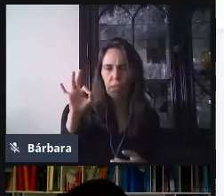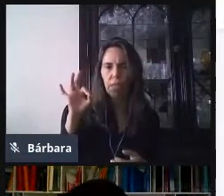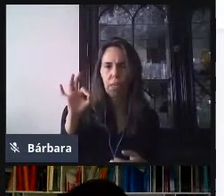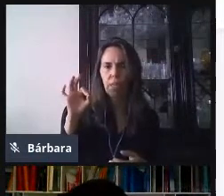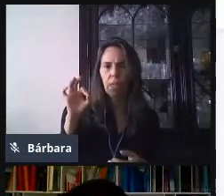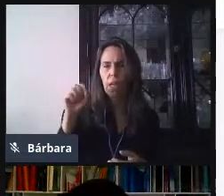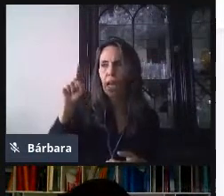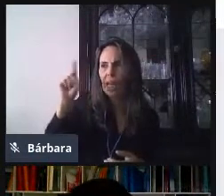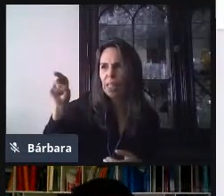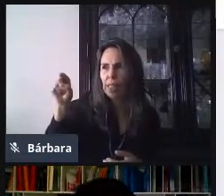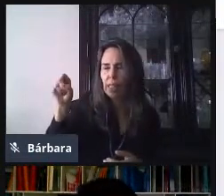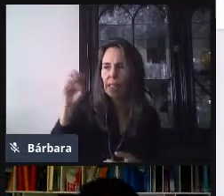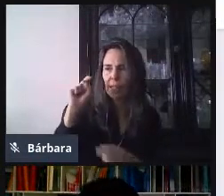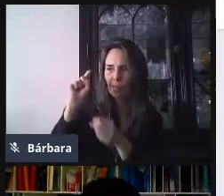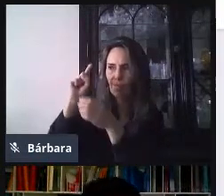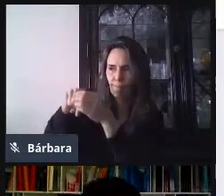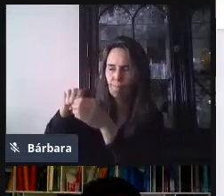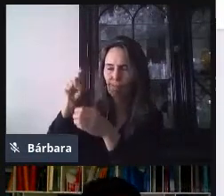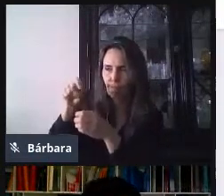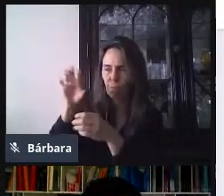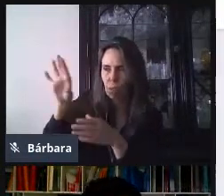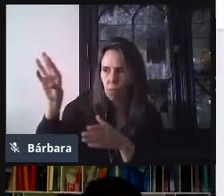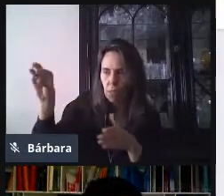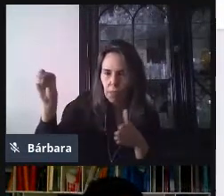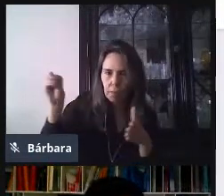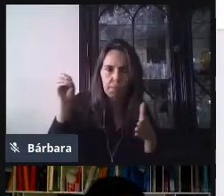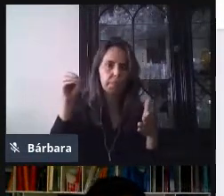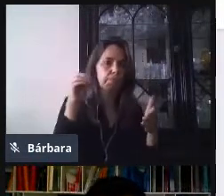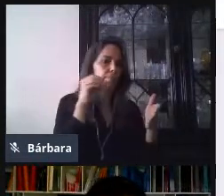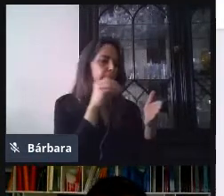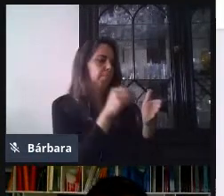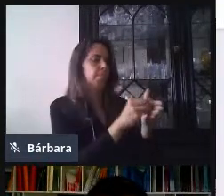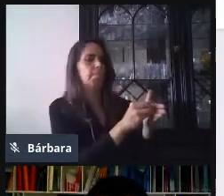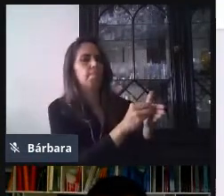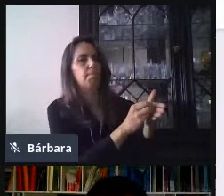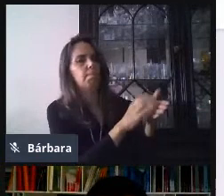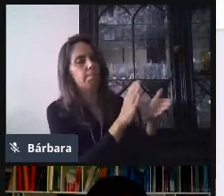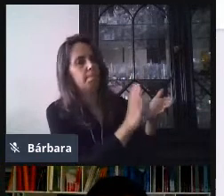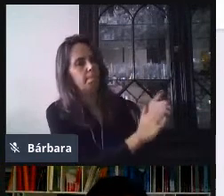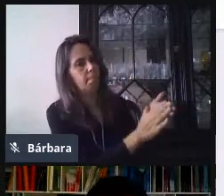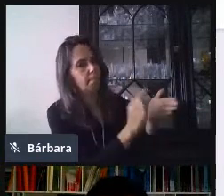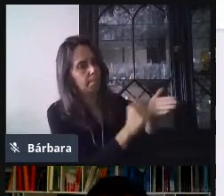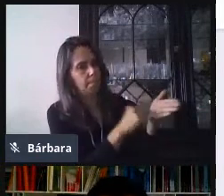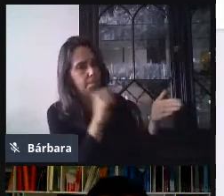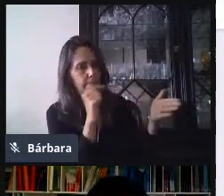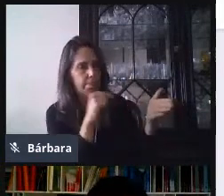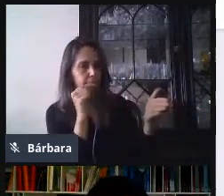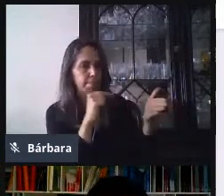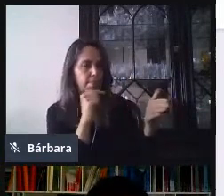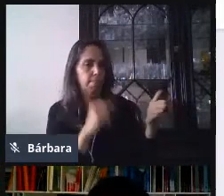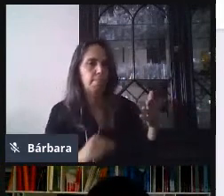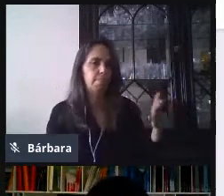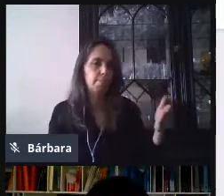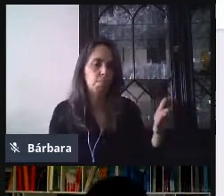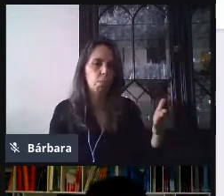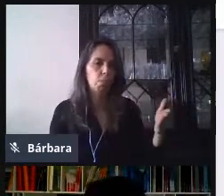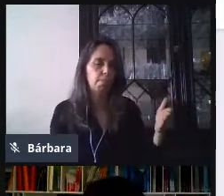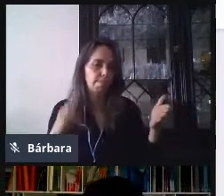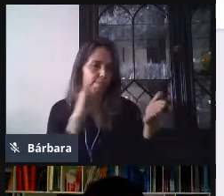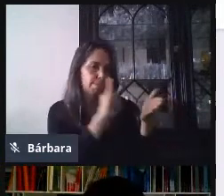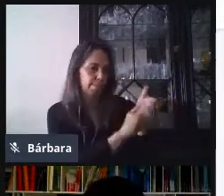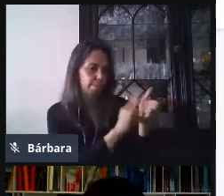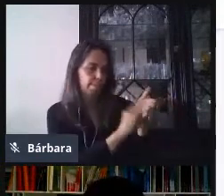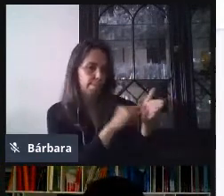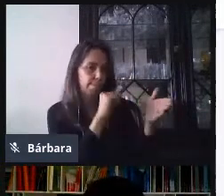el botón insertar. Y se va a agregar. Entonces, aquí ya se agregó el texto y tengo abajo la imagen. Entonces, hago el mismo